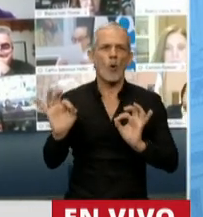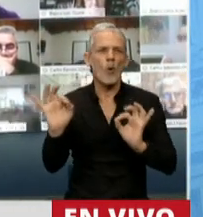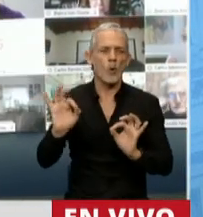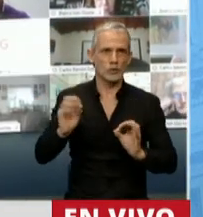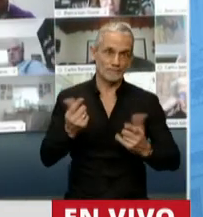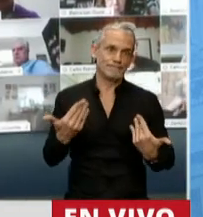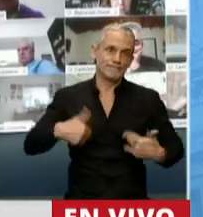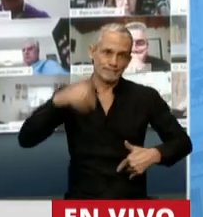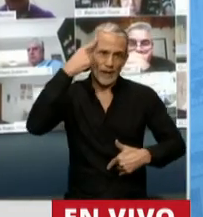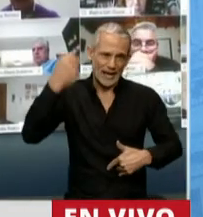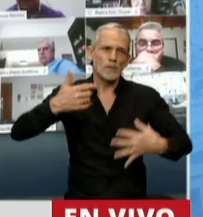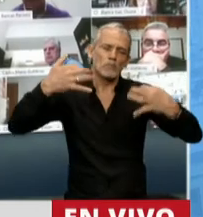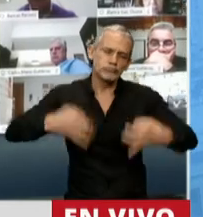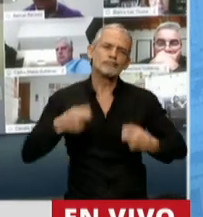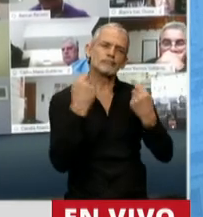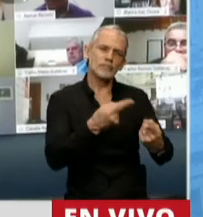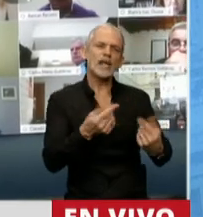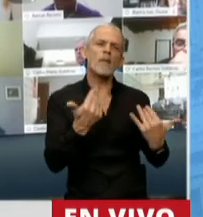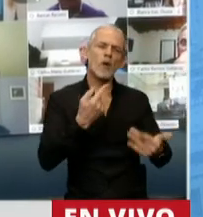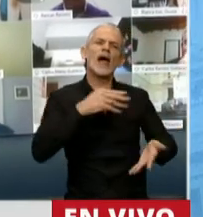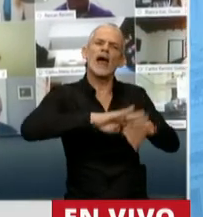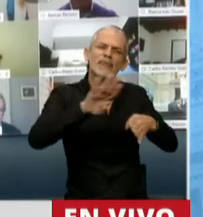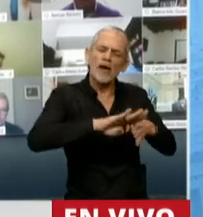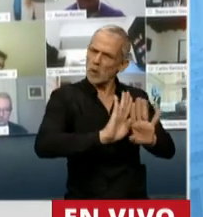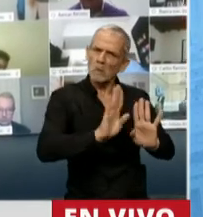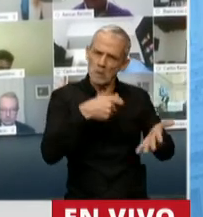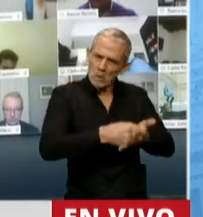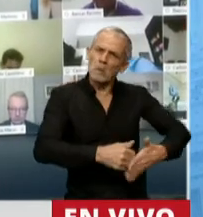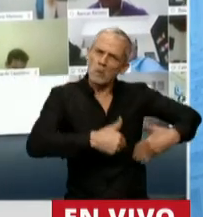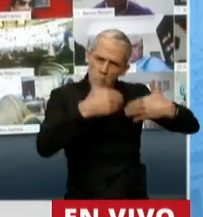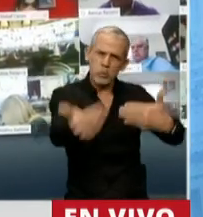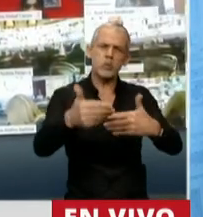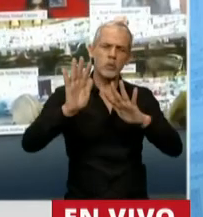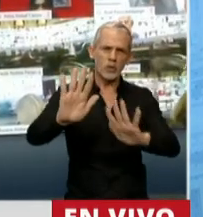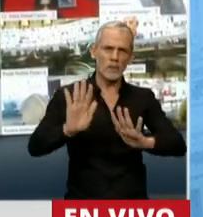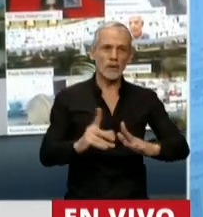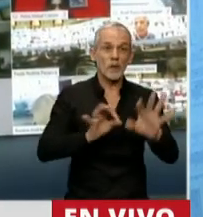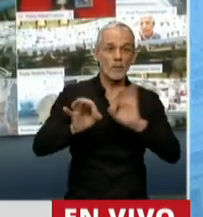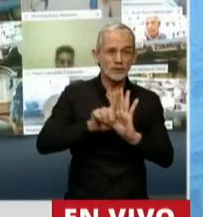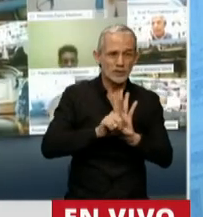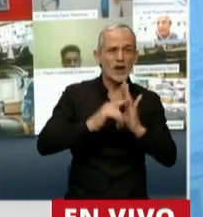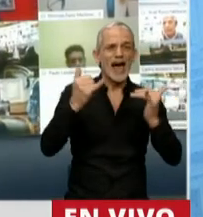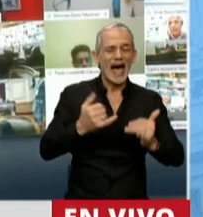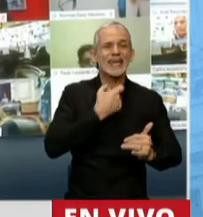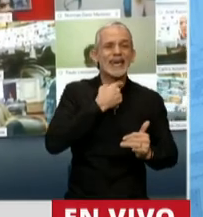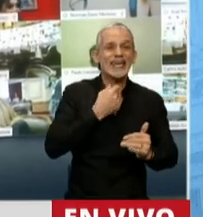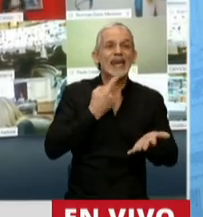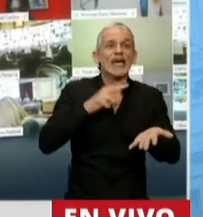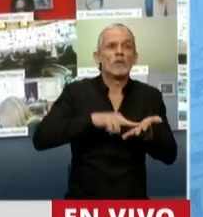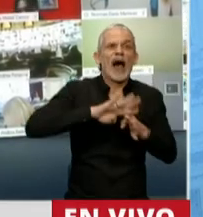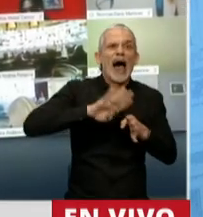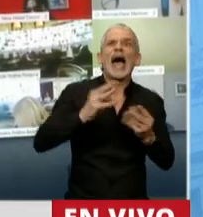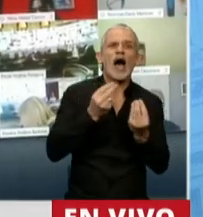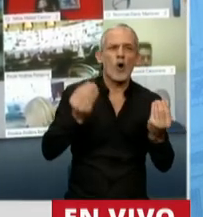la posibilidad de regularizar estos proyectos que cuentan con también aquellos que intentan regularizar su